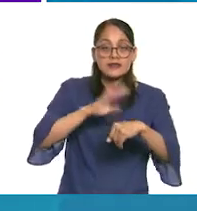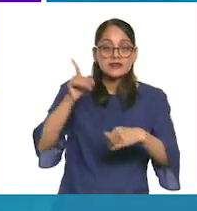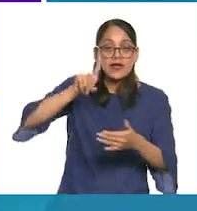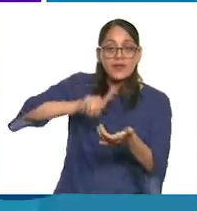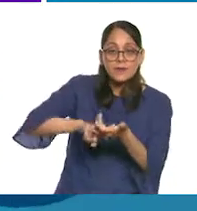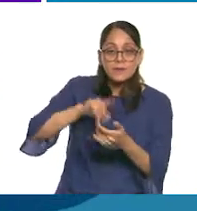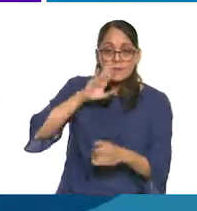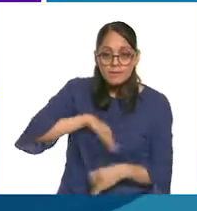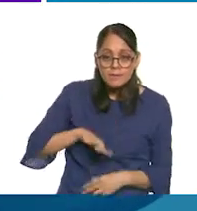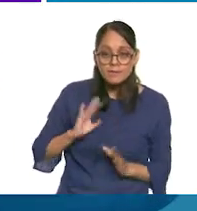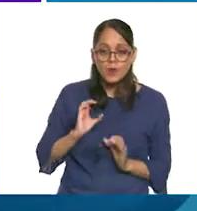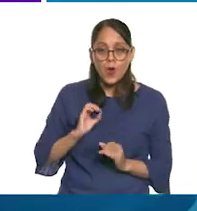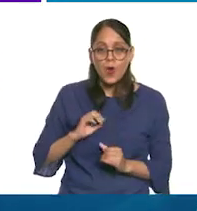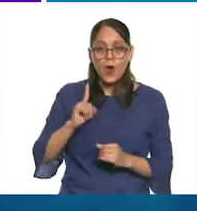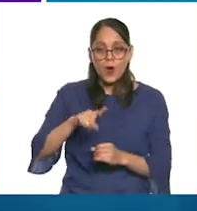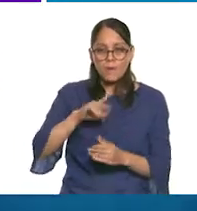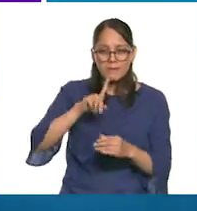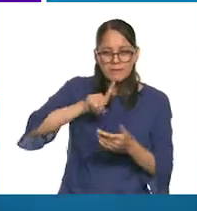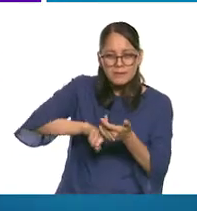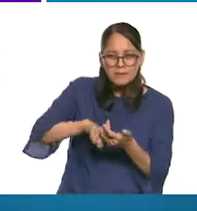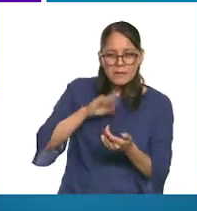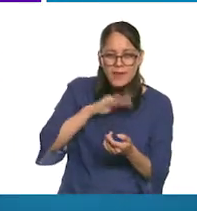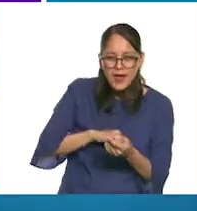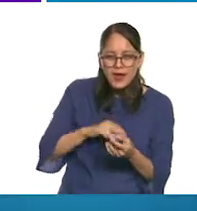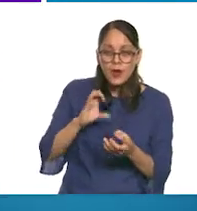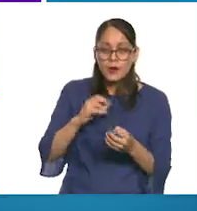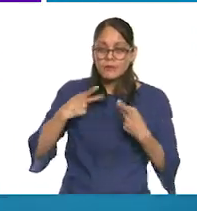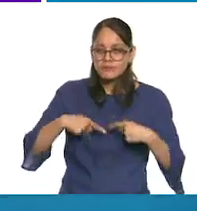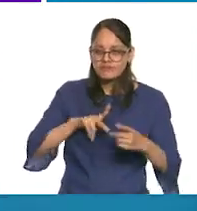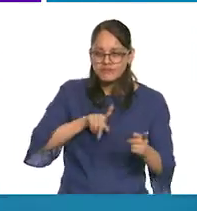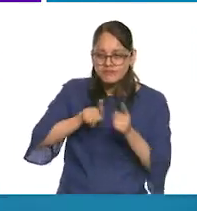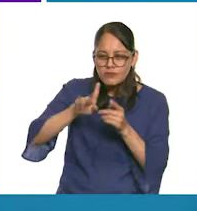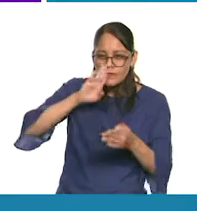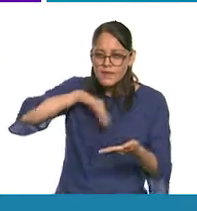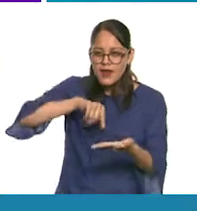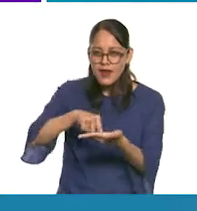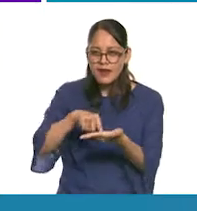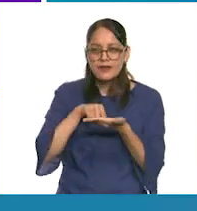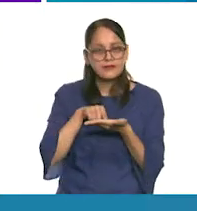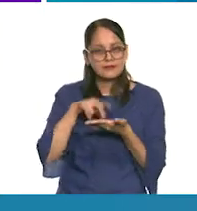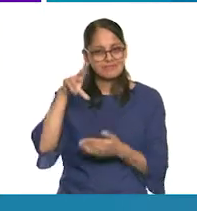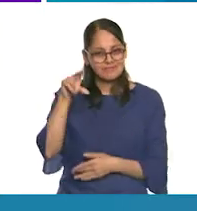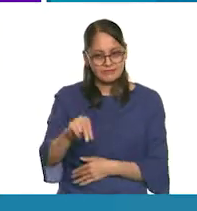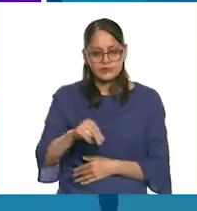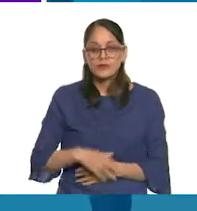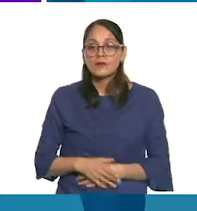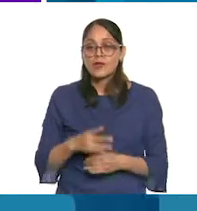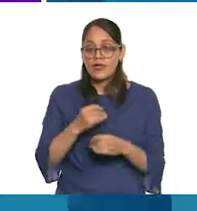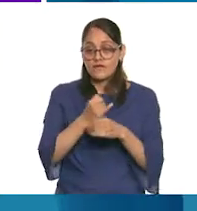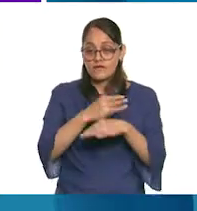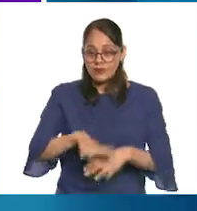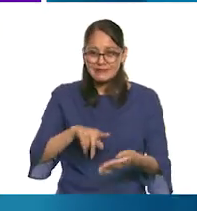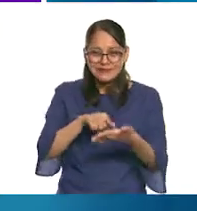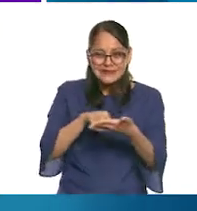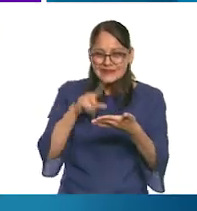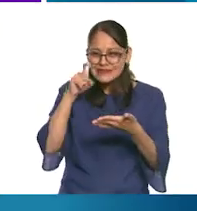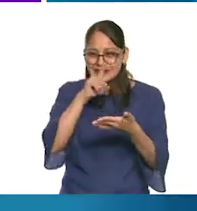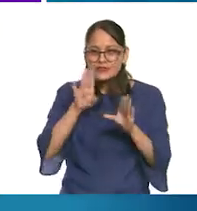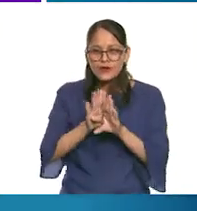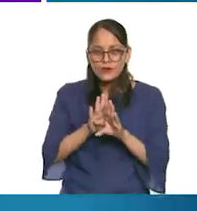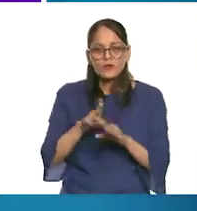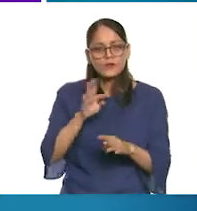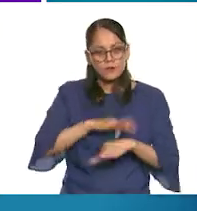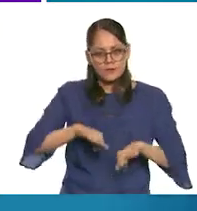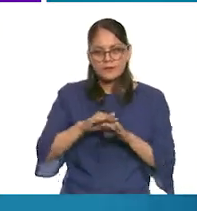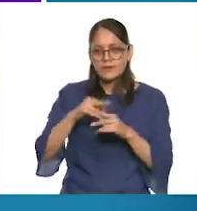inapropiados, sospechosos o malintencionados. Si se te dificulta verificar esta información, recuerda siempre